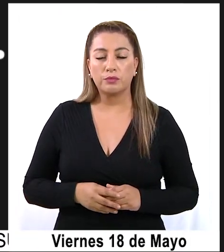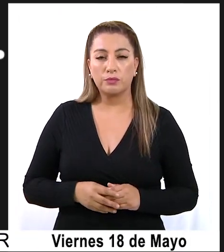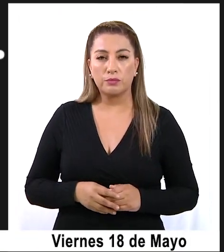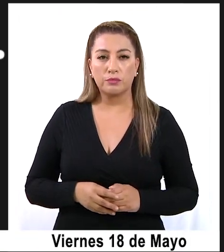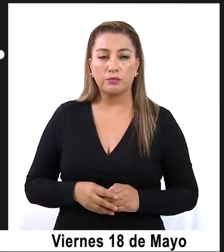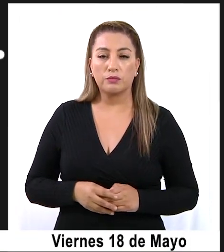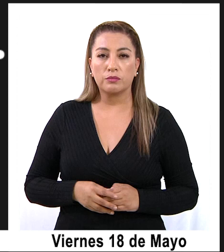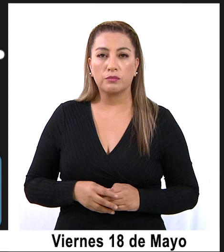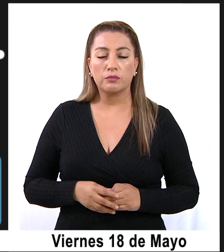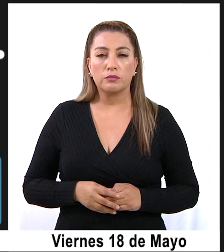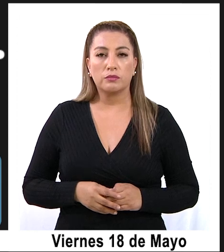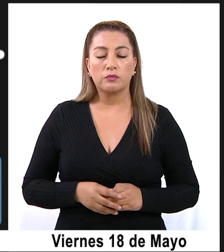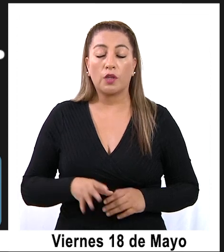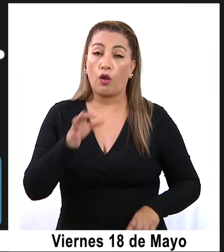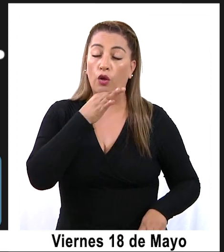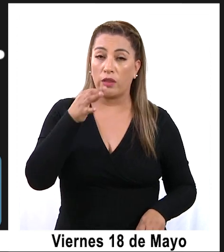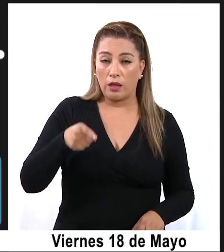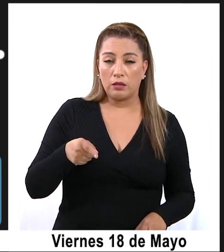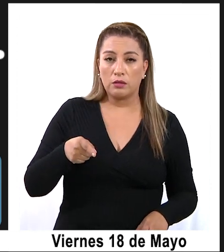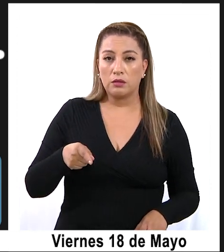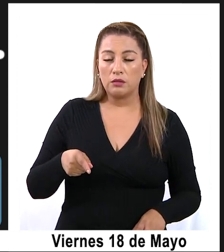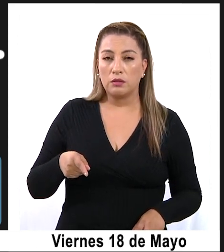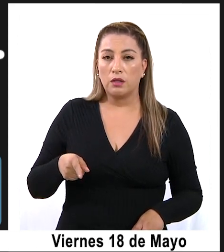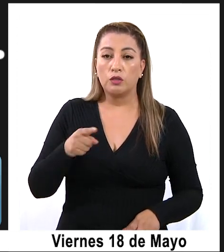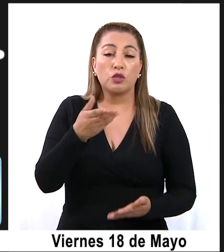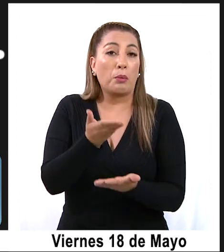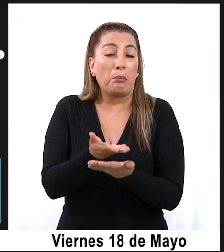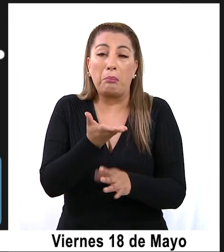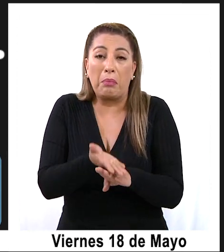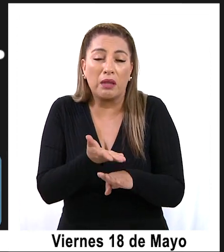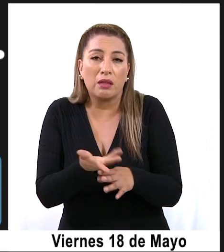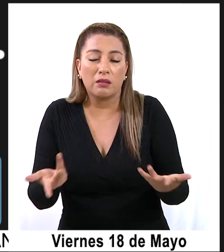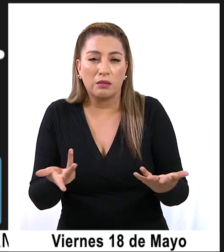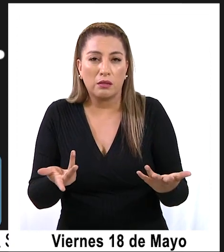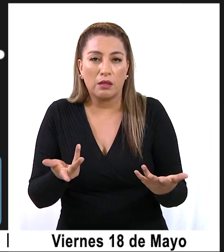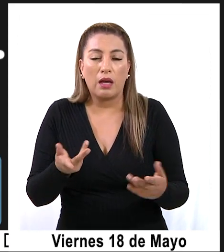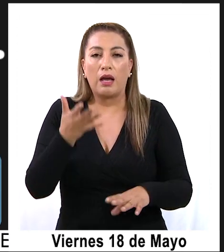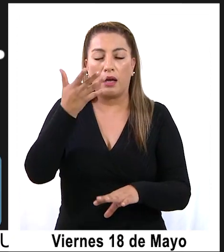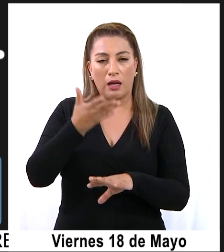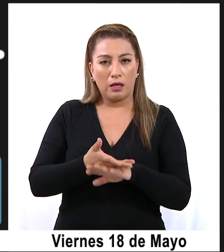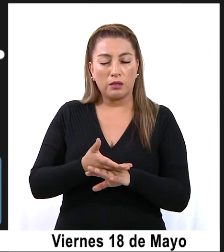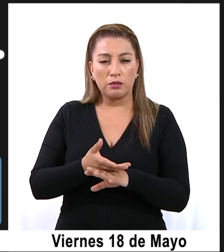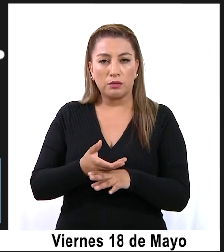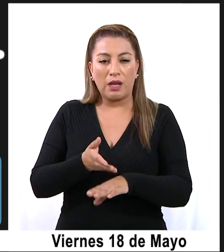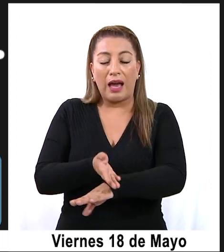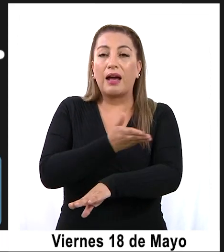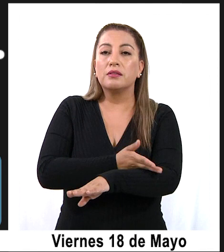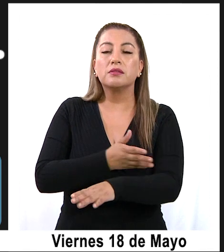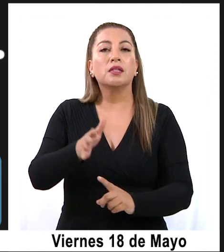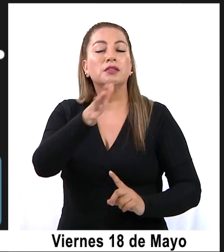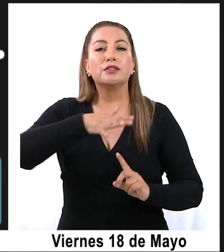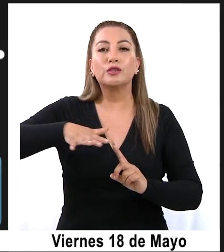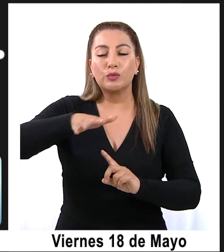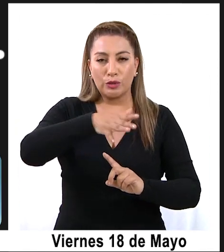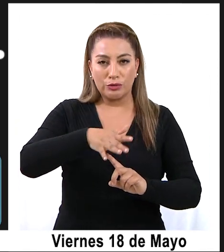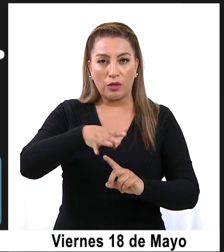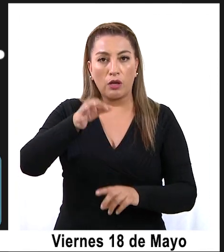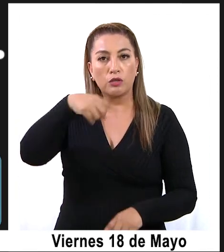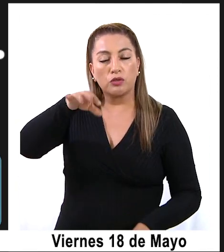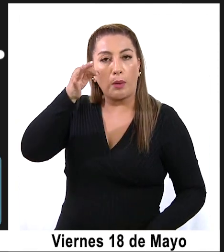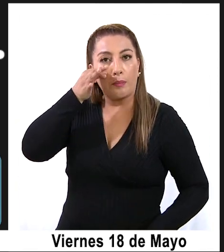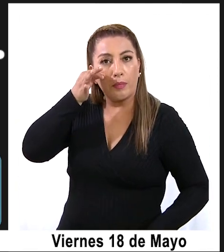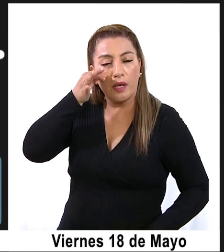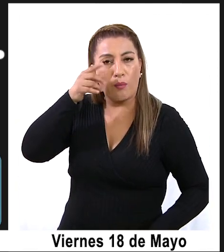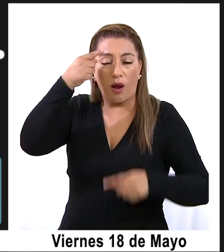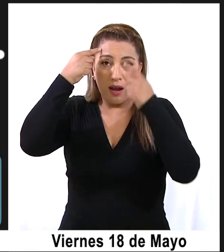o menos hacerme entender respecto a por qué la solicitud, en concreto, que habría operado su señoría previo a estos hechos, en el momento en que se ve las